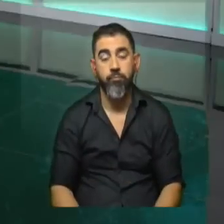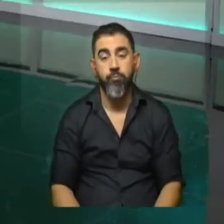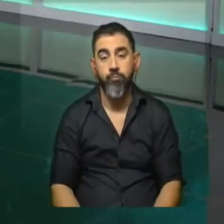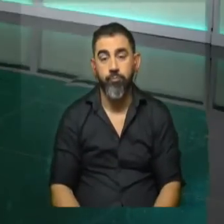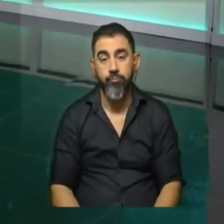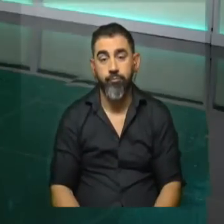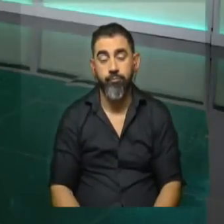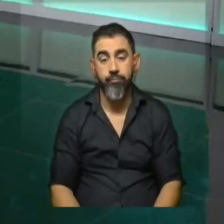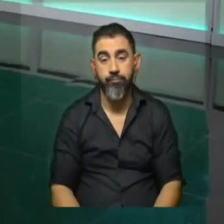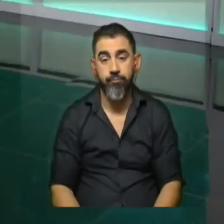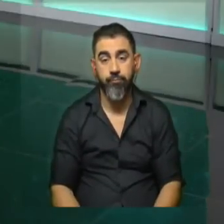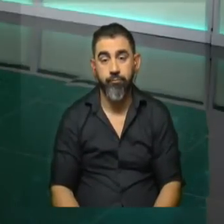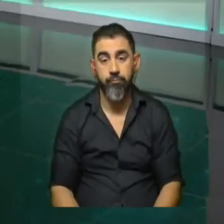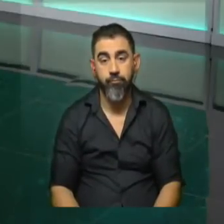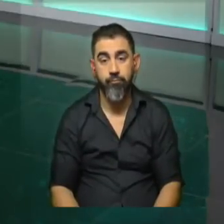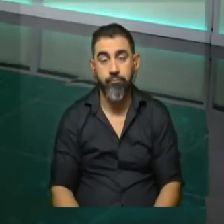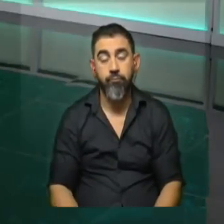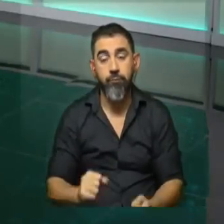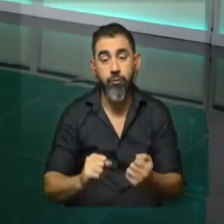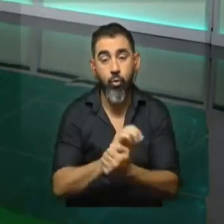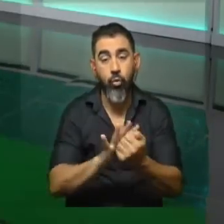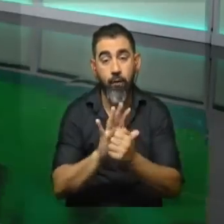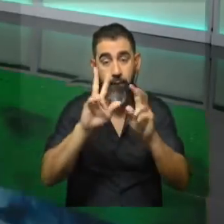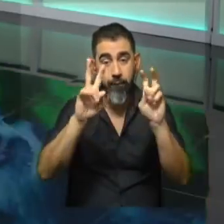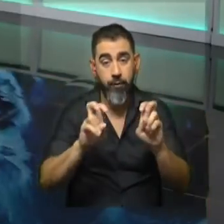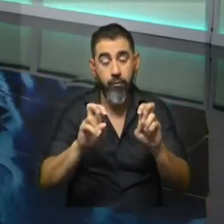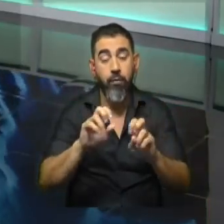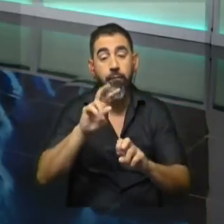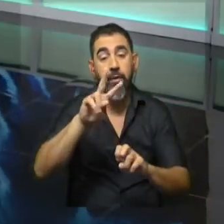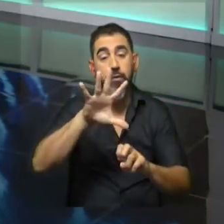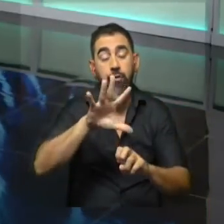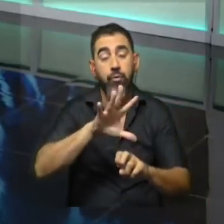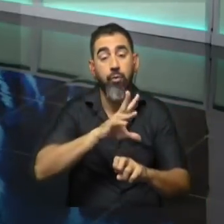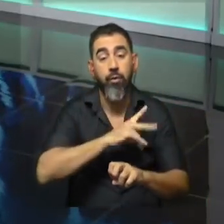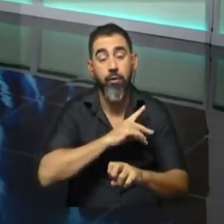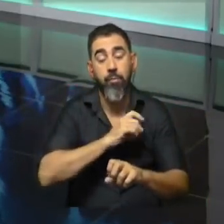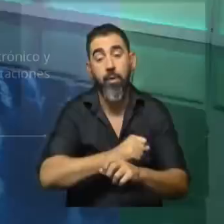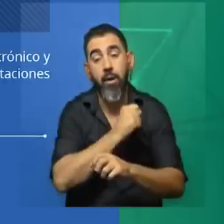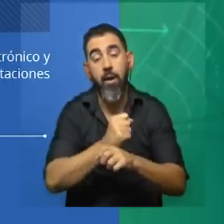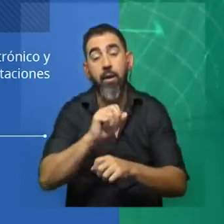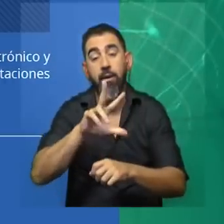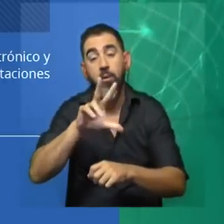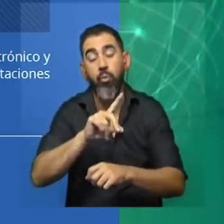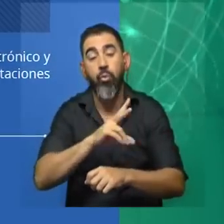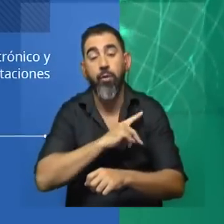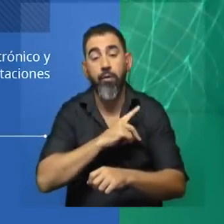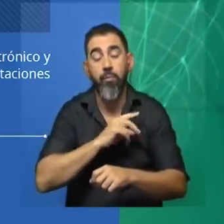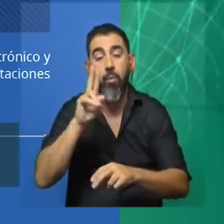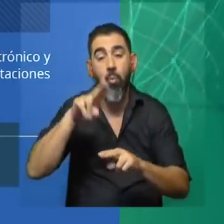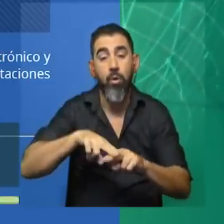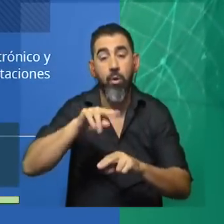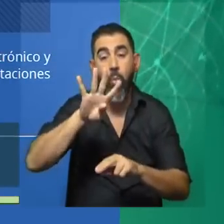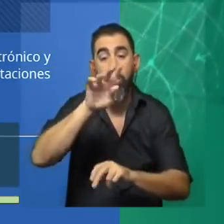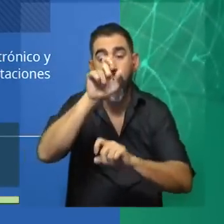Cambiamos de asunto ahora, hablamos de COVID-19, porque entre el 25 y el 31 de diciembre fallecieron 4